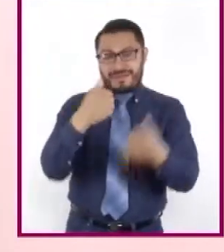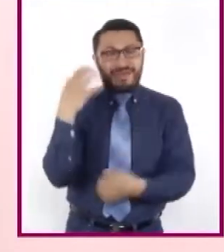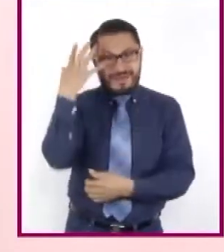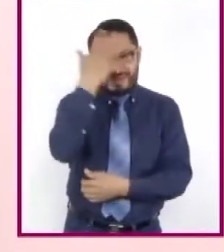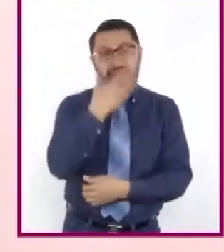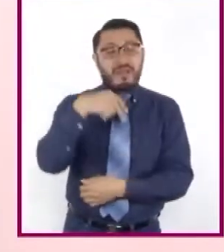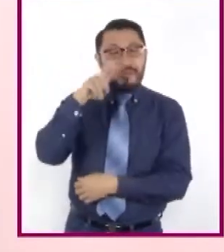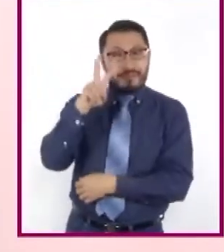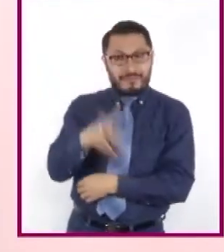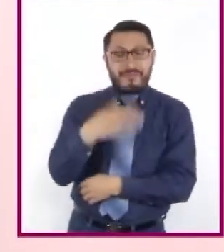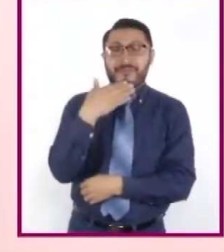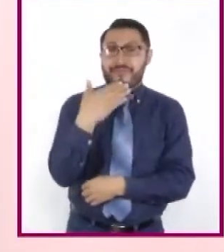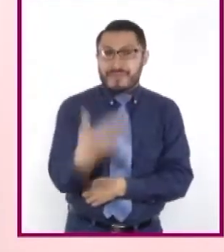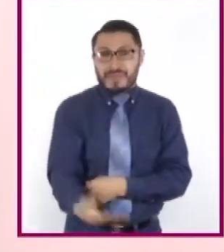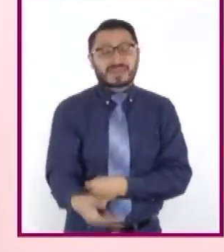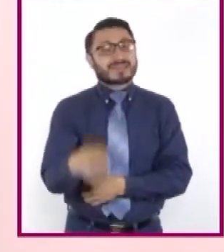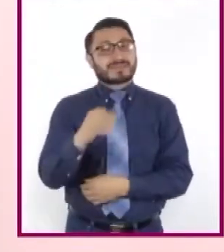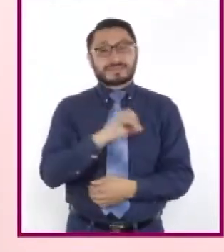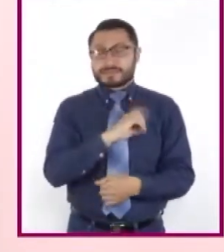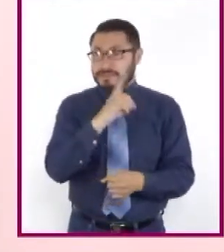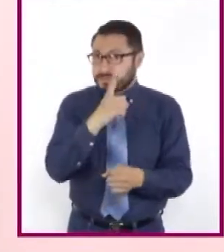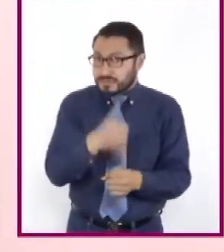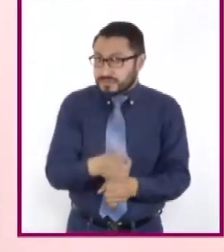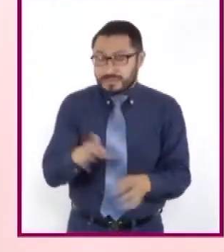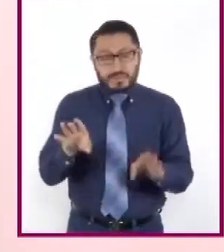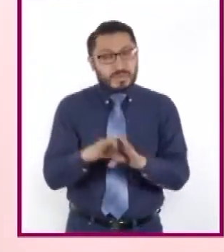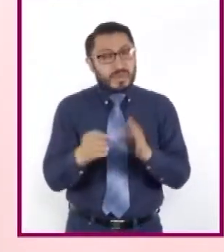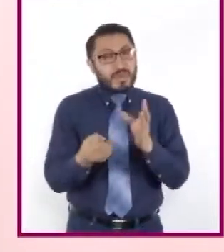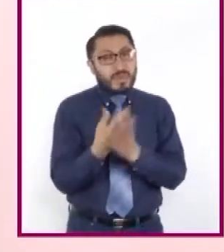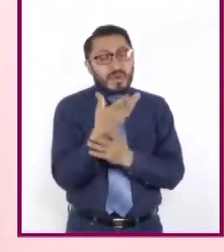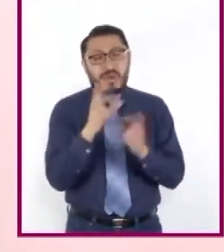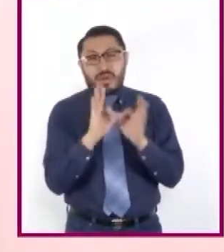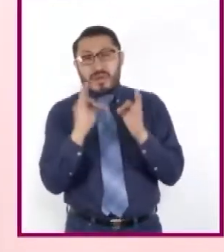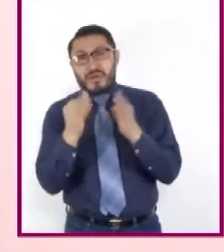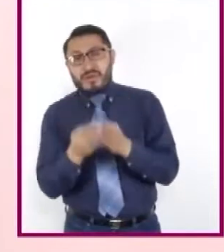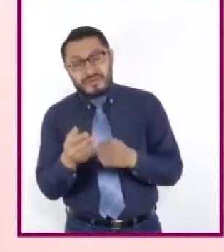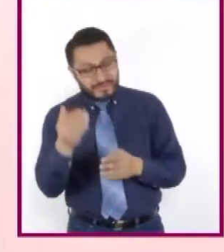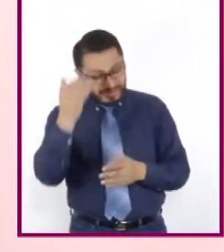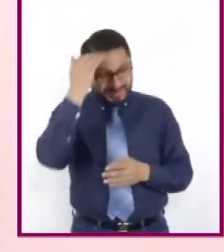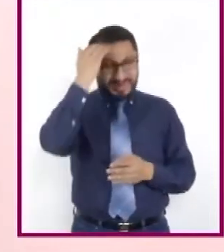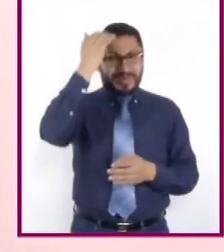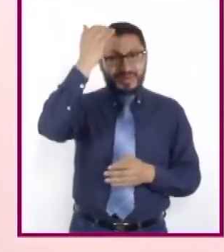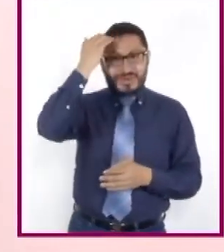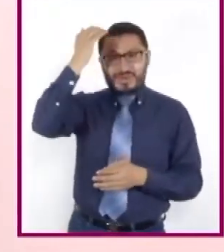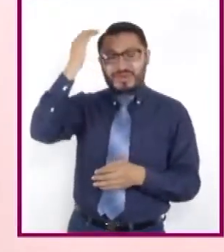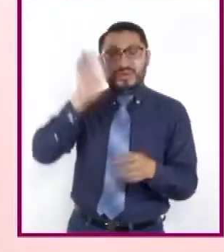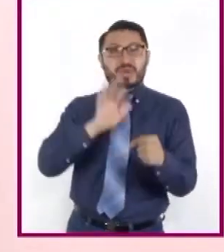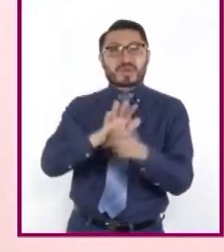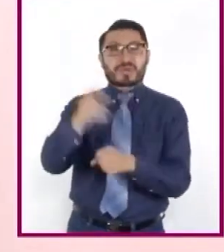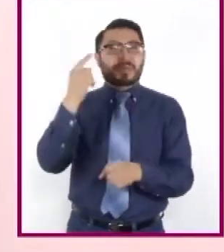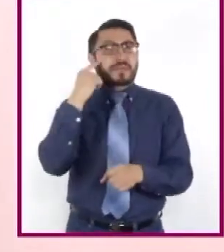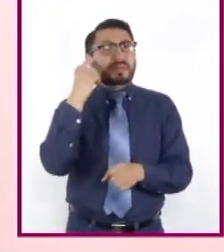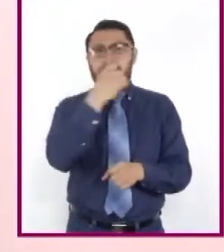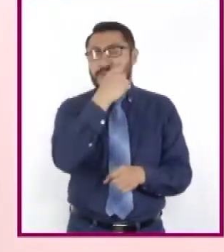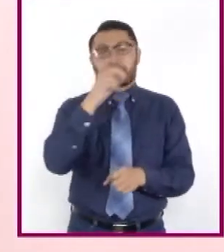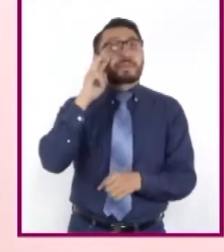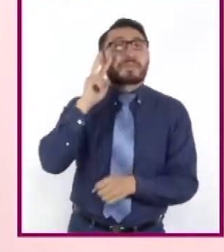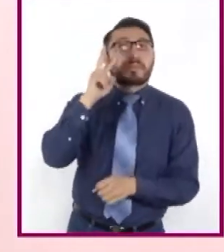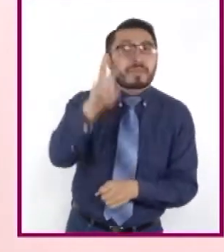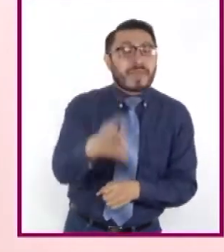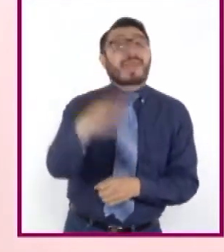Posibilitando nuevas relaciones y conexiones entre lo que estamos mirando, nuestras propias experiencias de vida.